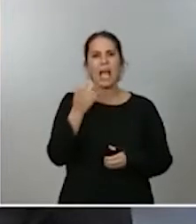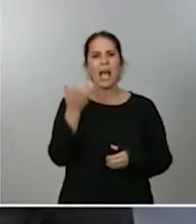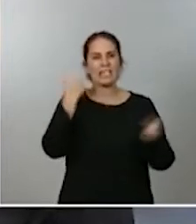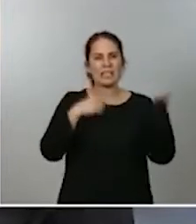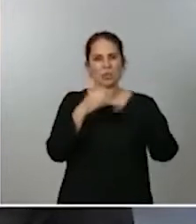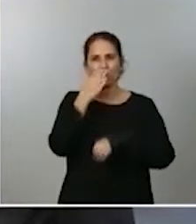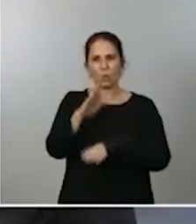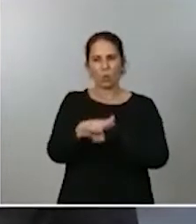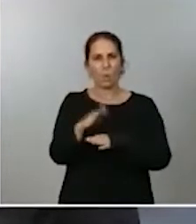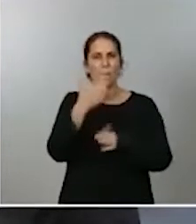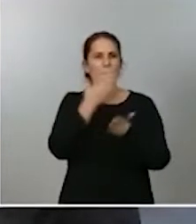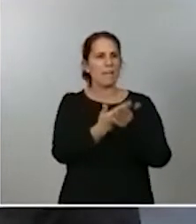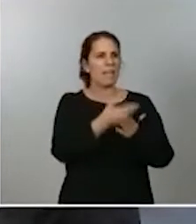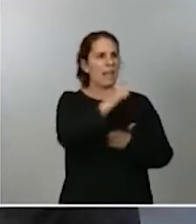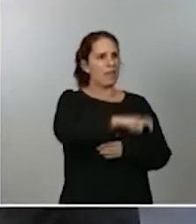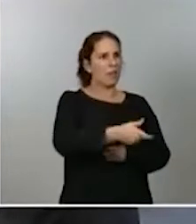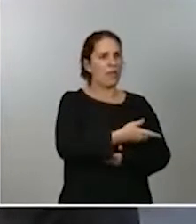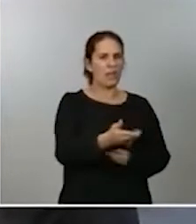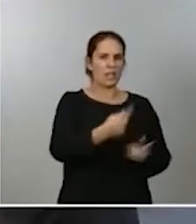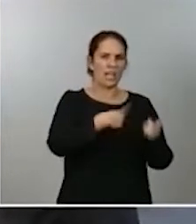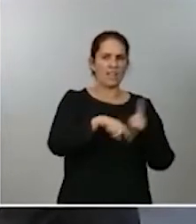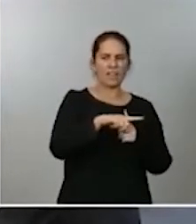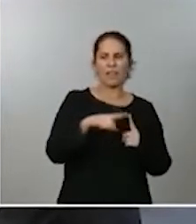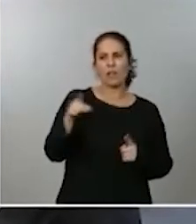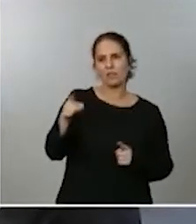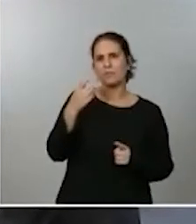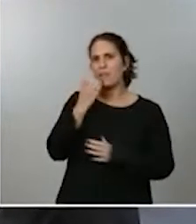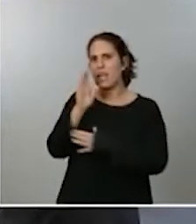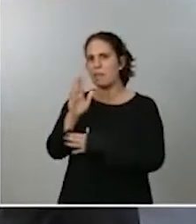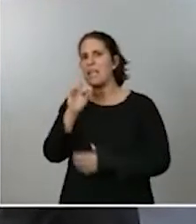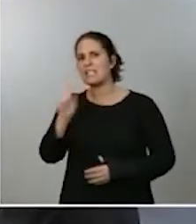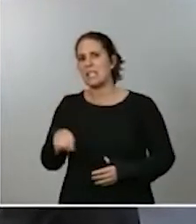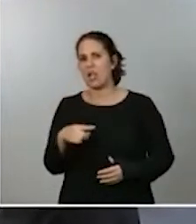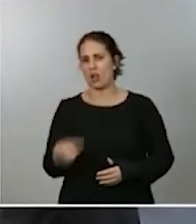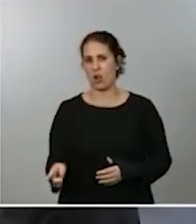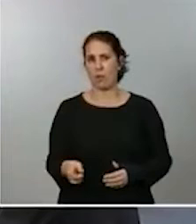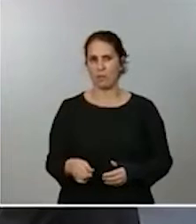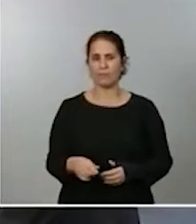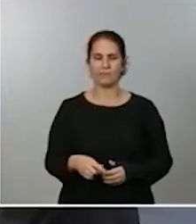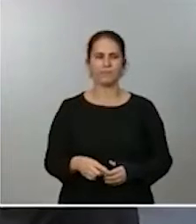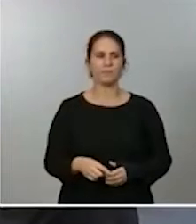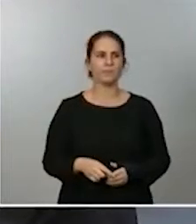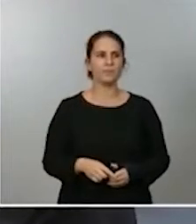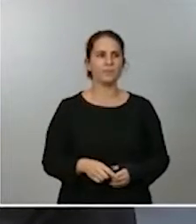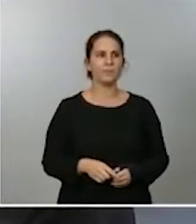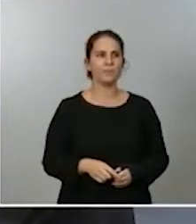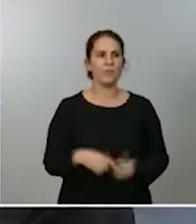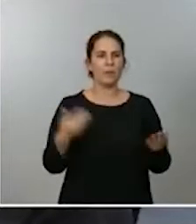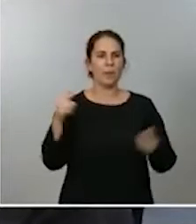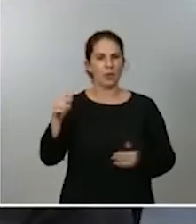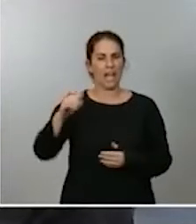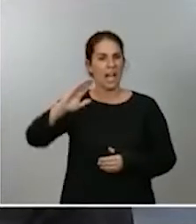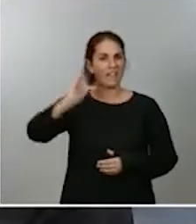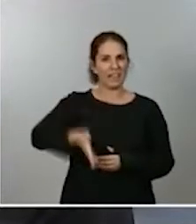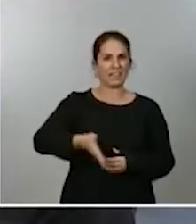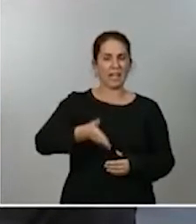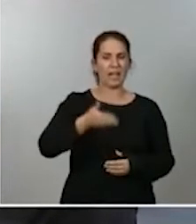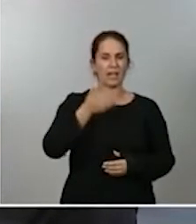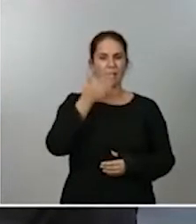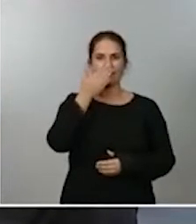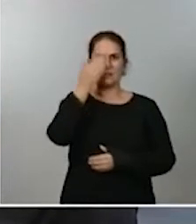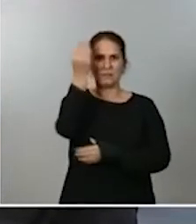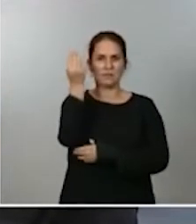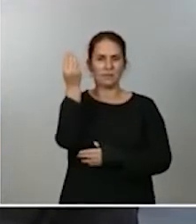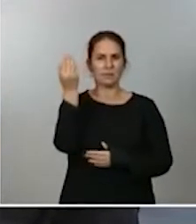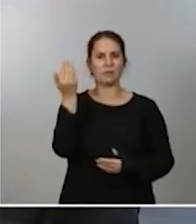ciudadanos, ustedes han reivindicado la figura del Rey actual, pero esto afecta a la figura del monarca Eméritos, y esto